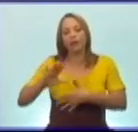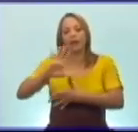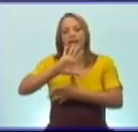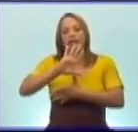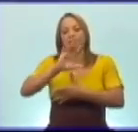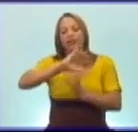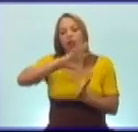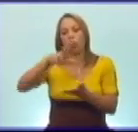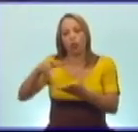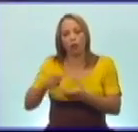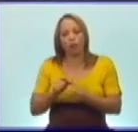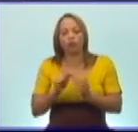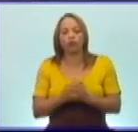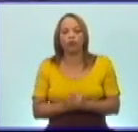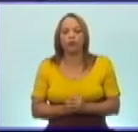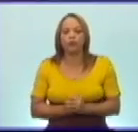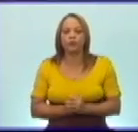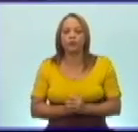mundo.